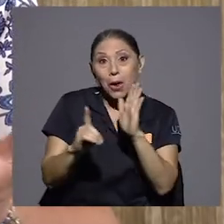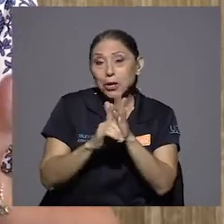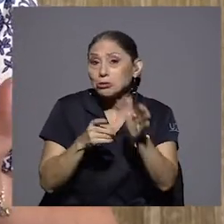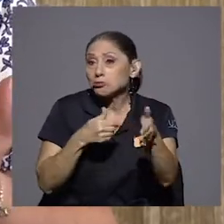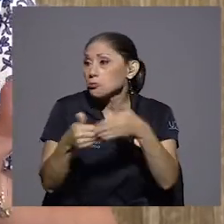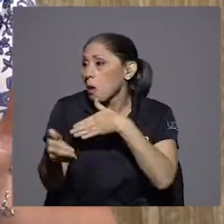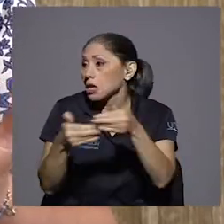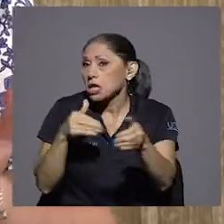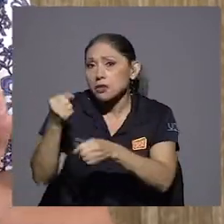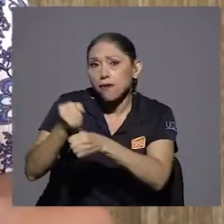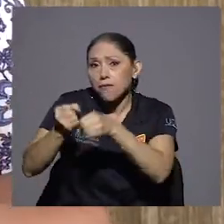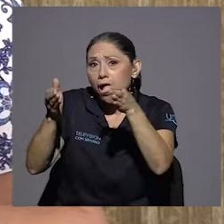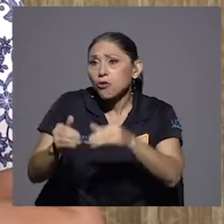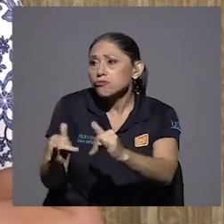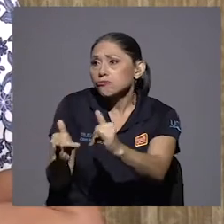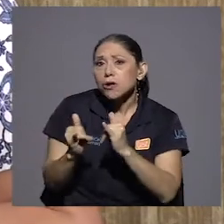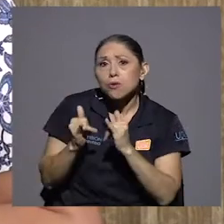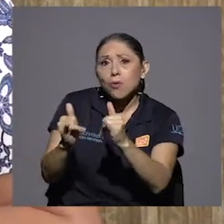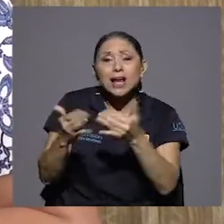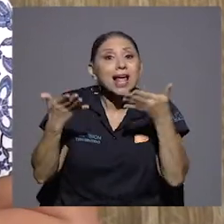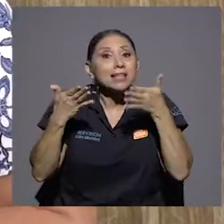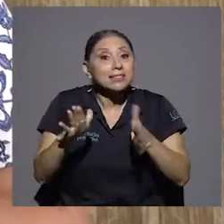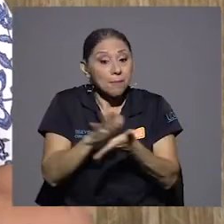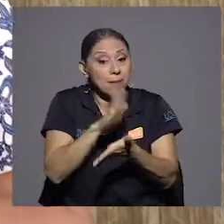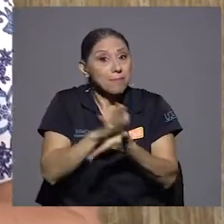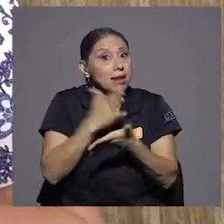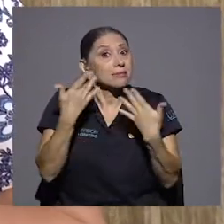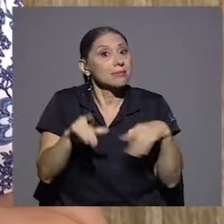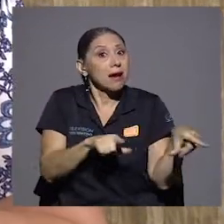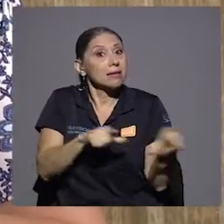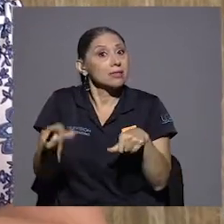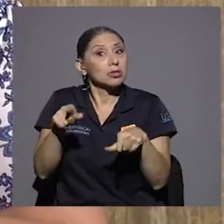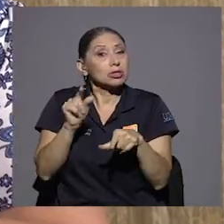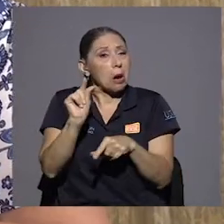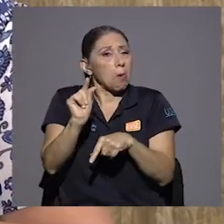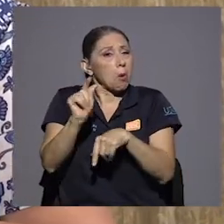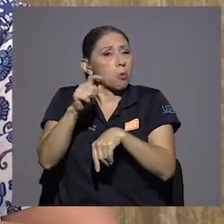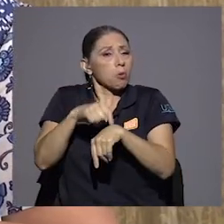y ya incluso ya metí los papeles, ya me voy a pensionar también.